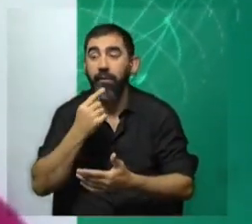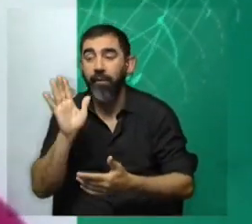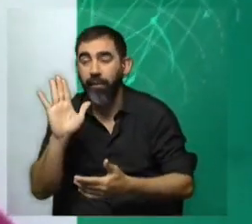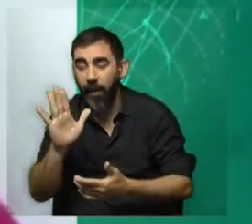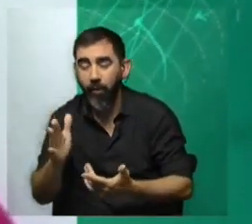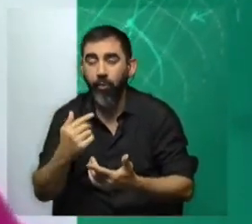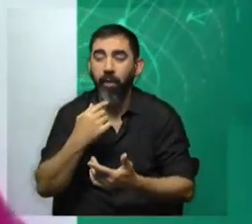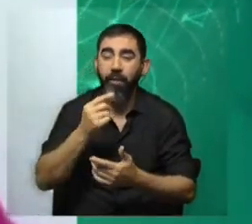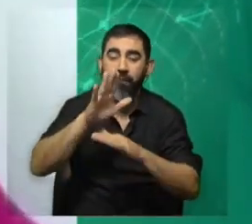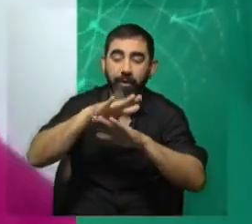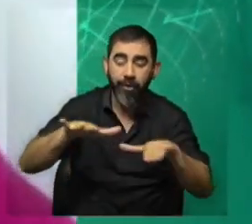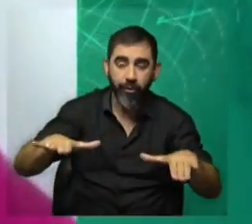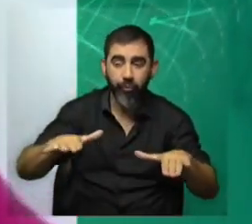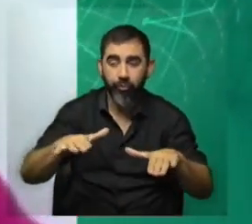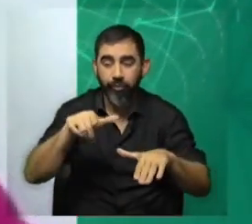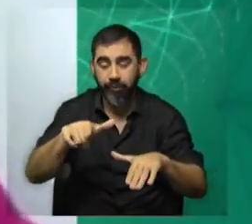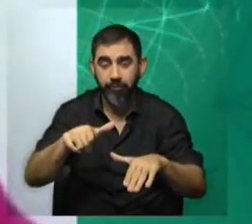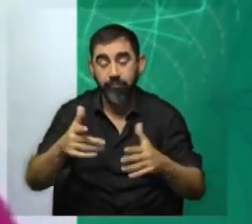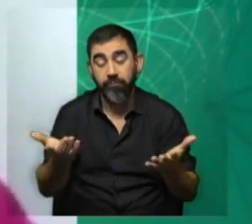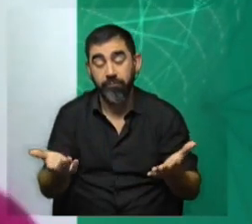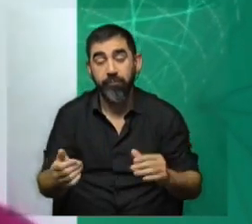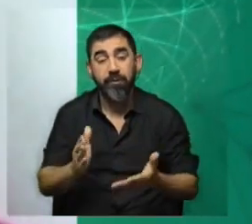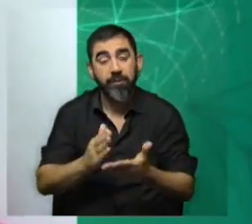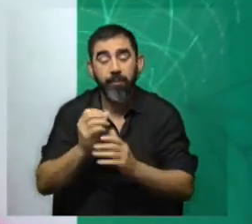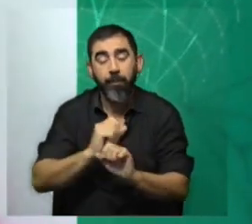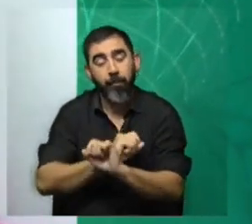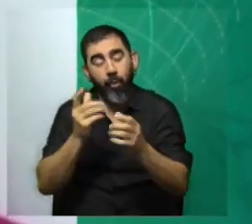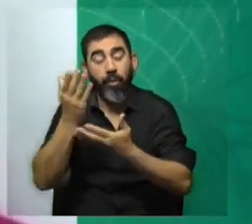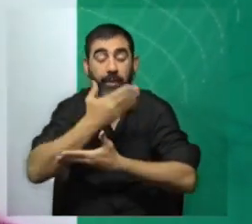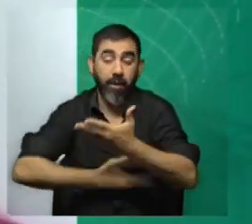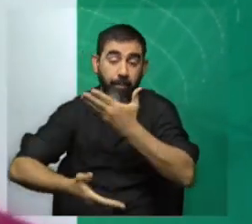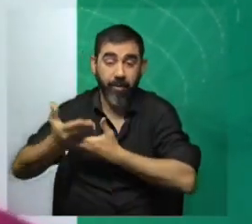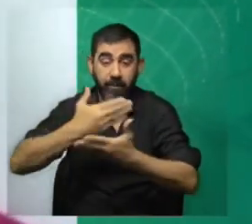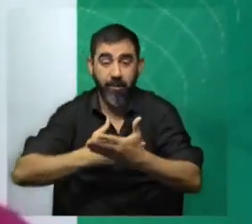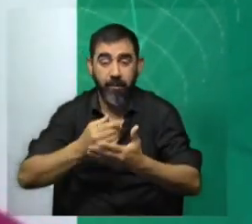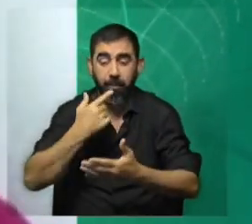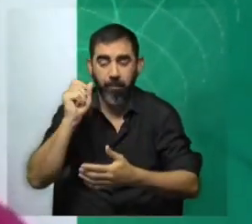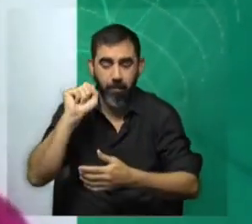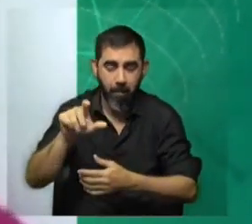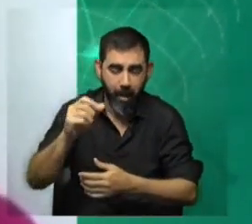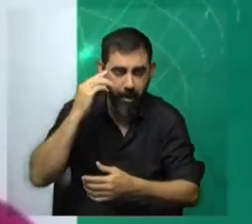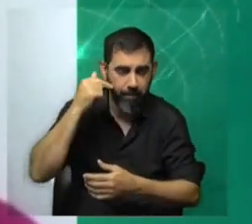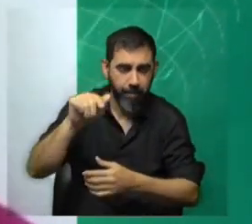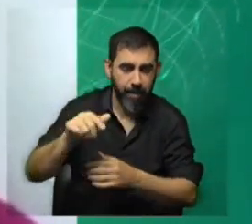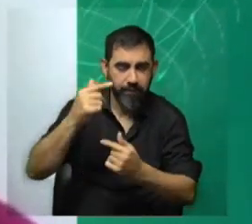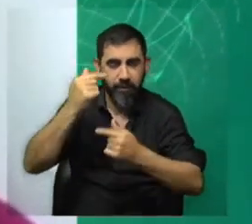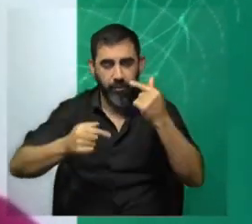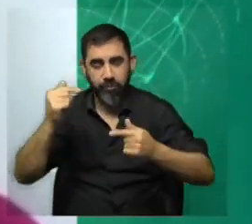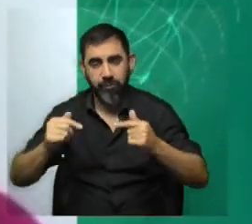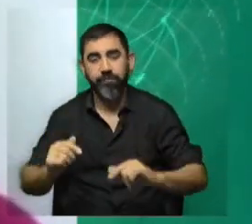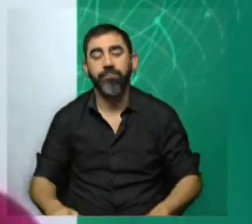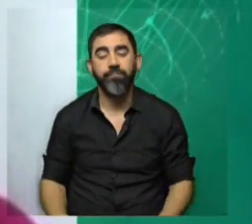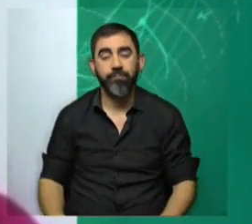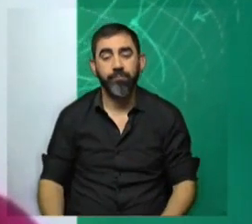debilidad del niño o niña. Bueno, en suma, se agrava su discapacidad y, bueno, se estigmatiza y todo esto que en